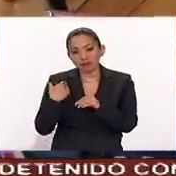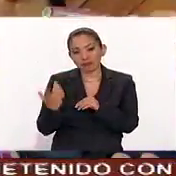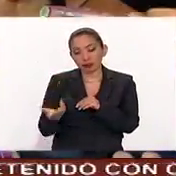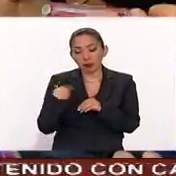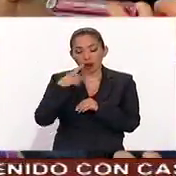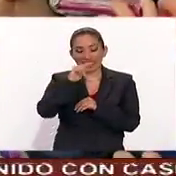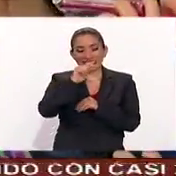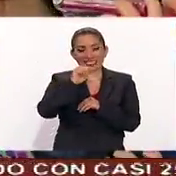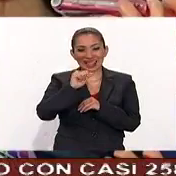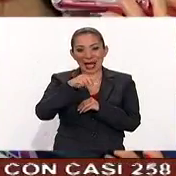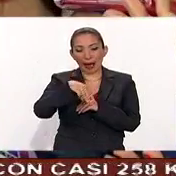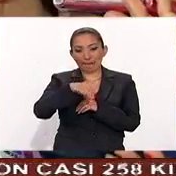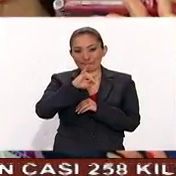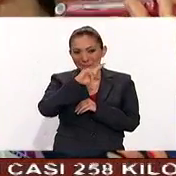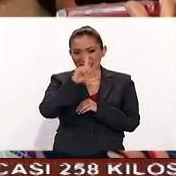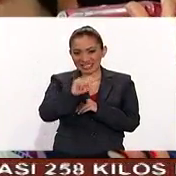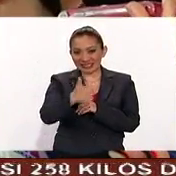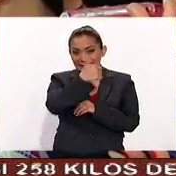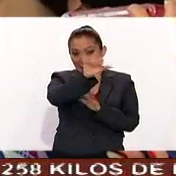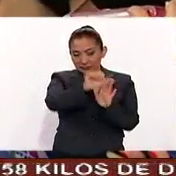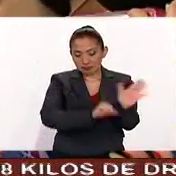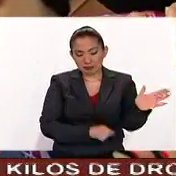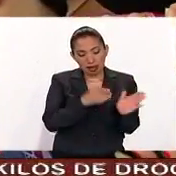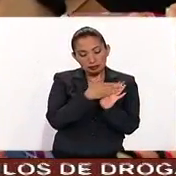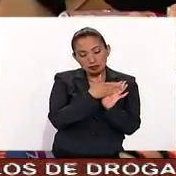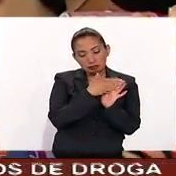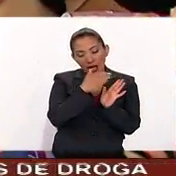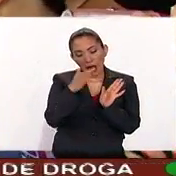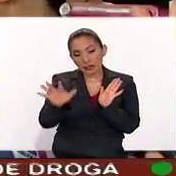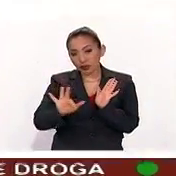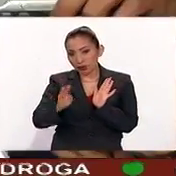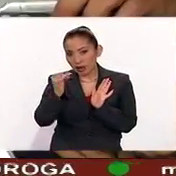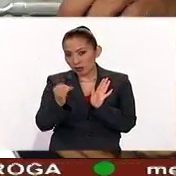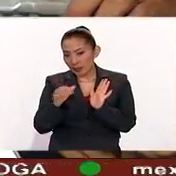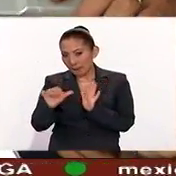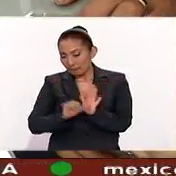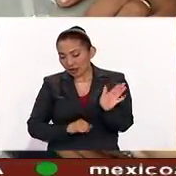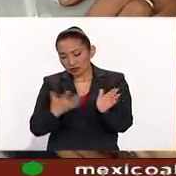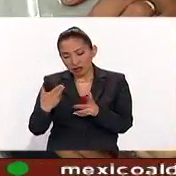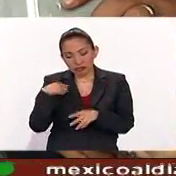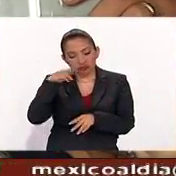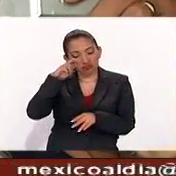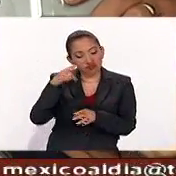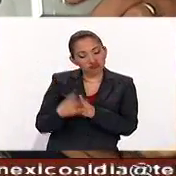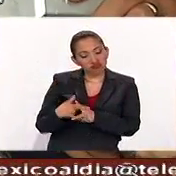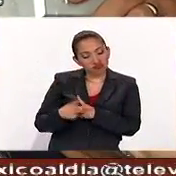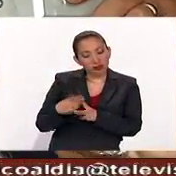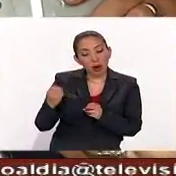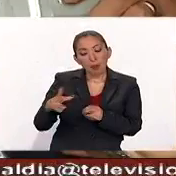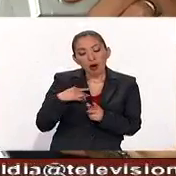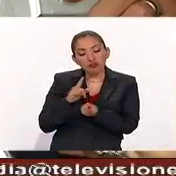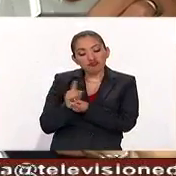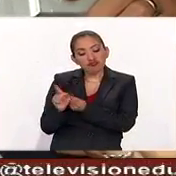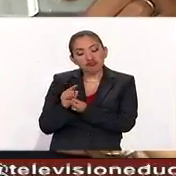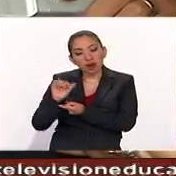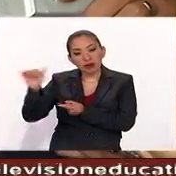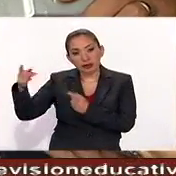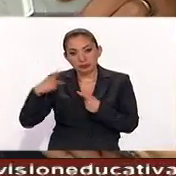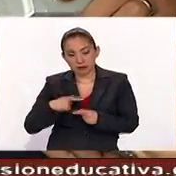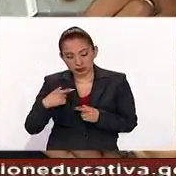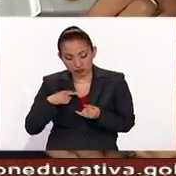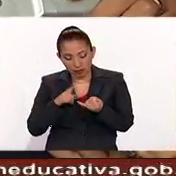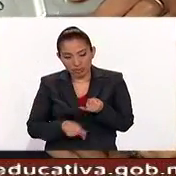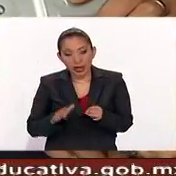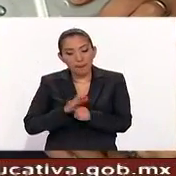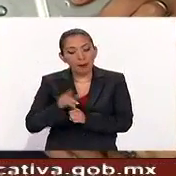tamizajes se hacen a partir de los seis meses hasta los 59 meses. Miden precisamente cómo interactúan con las demás personas,